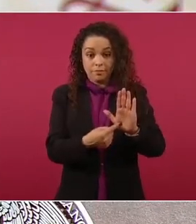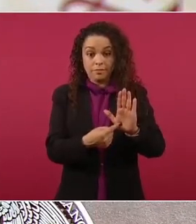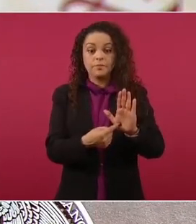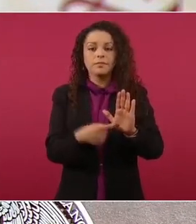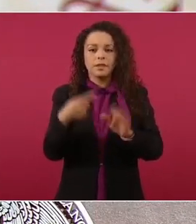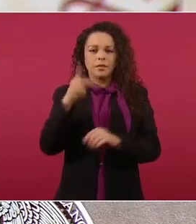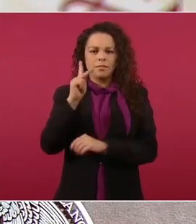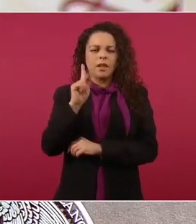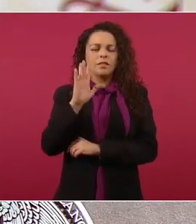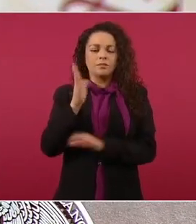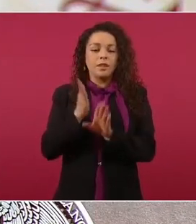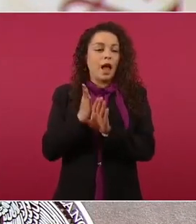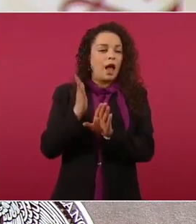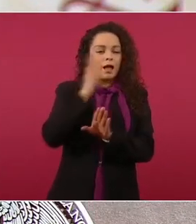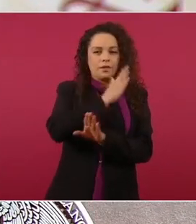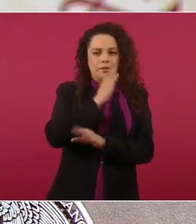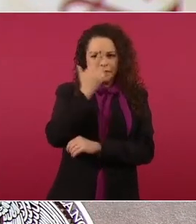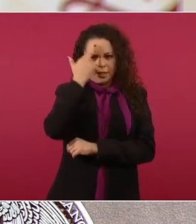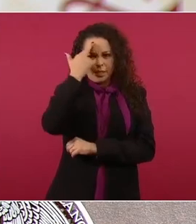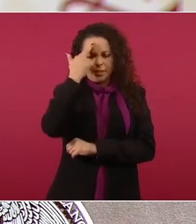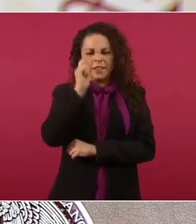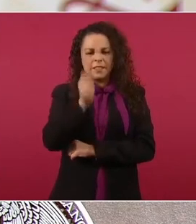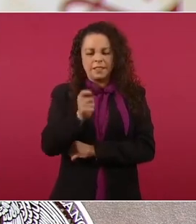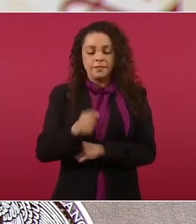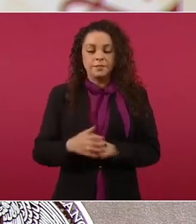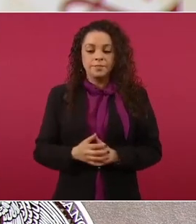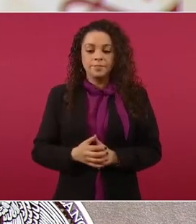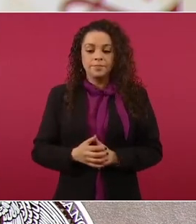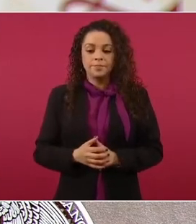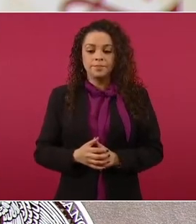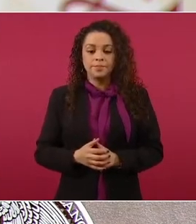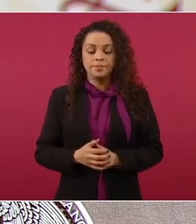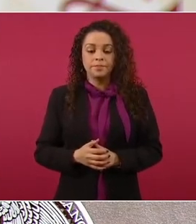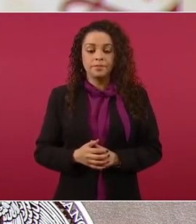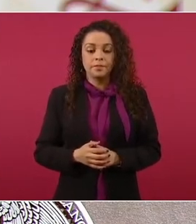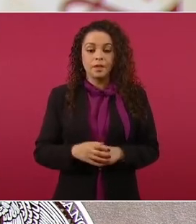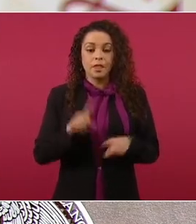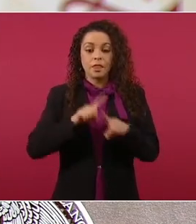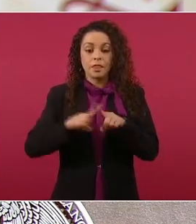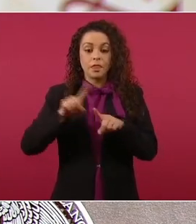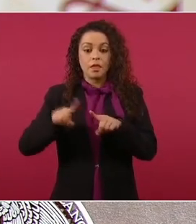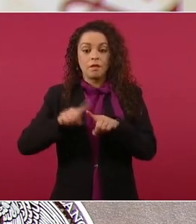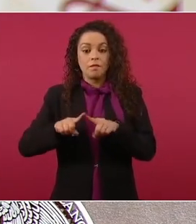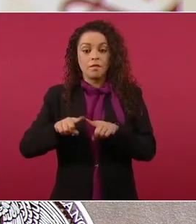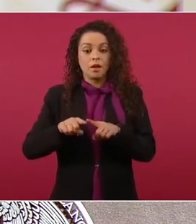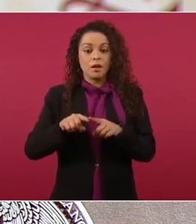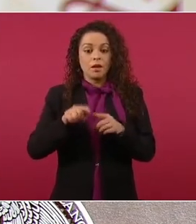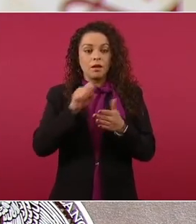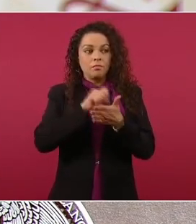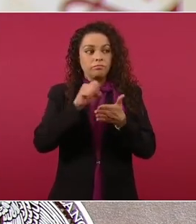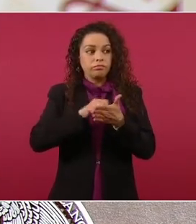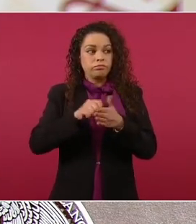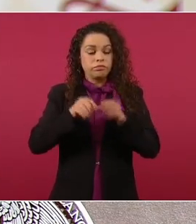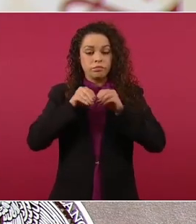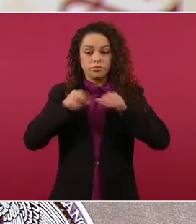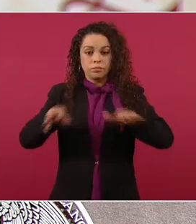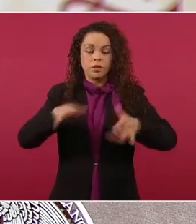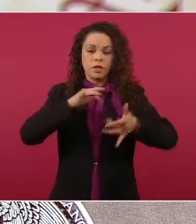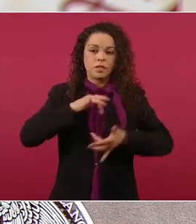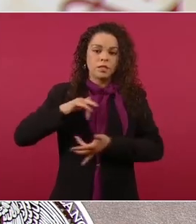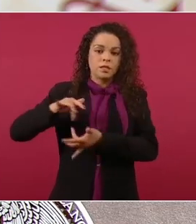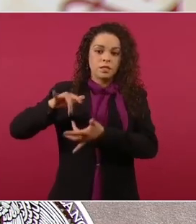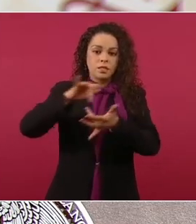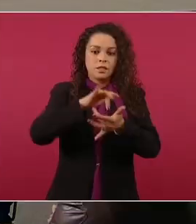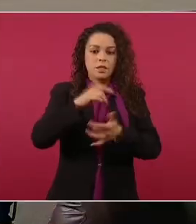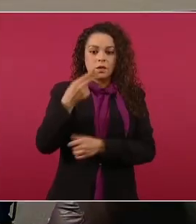recordar un dato, que a pesar de las ciencias notas que se difundieron a través de medios y redes de comunicación de los